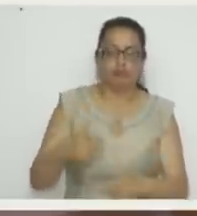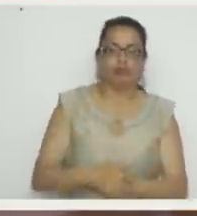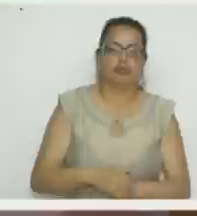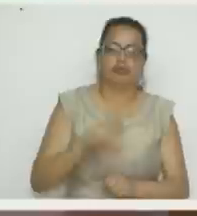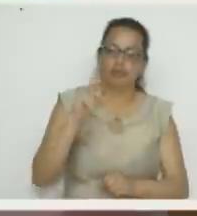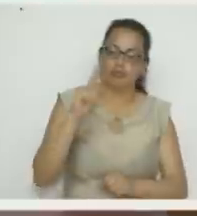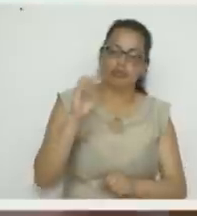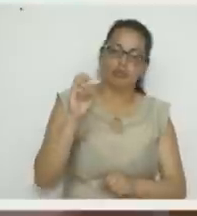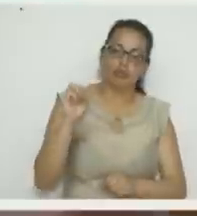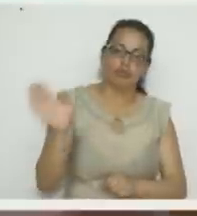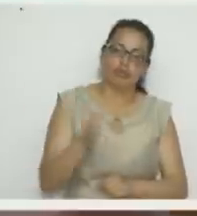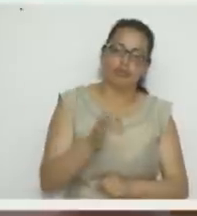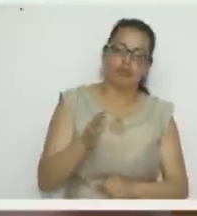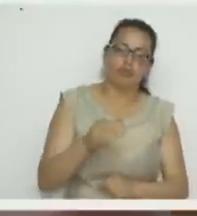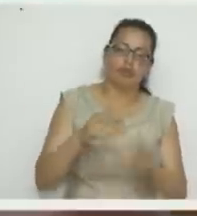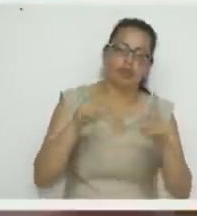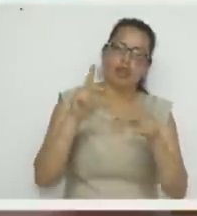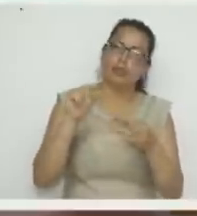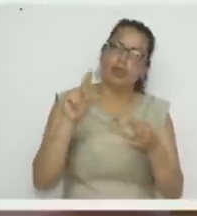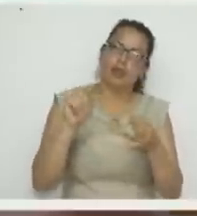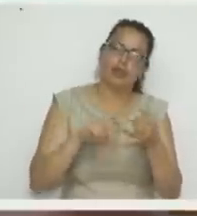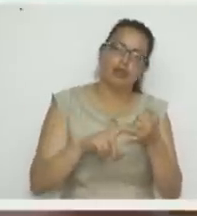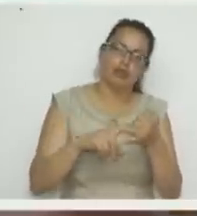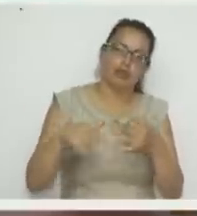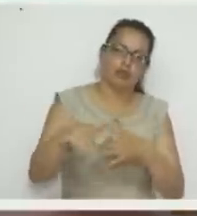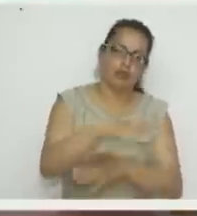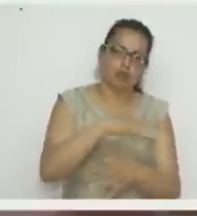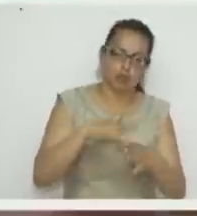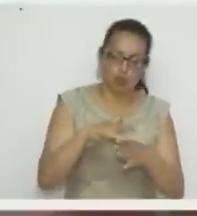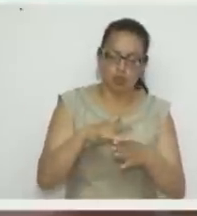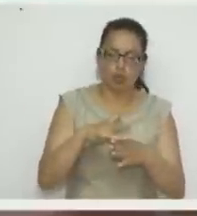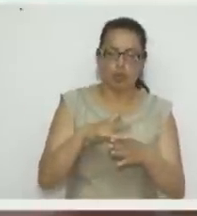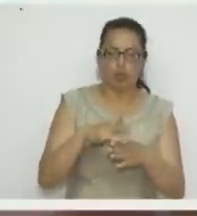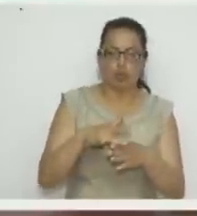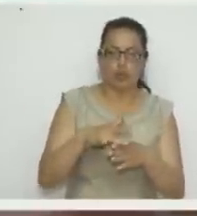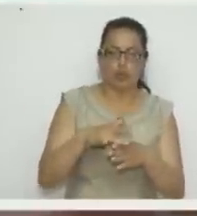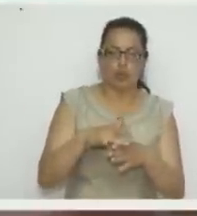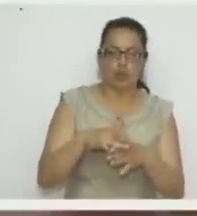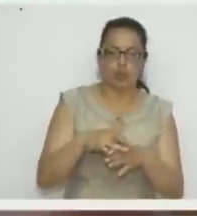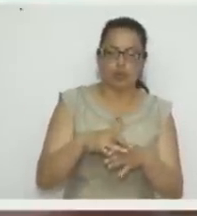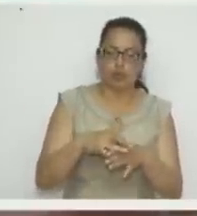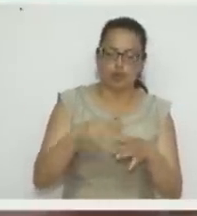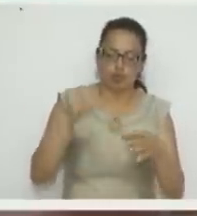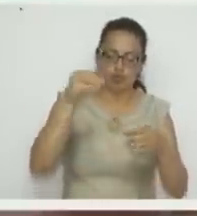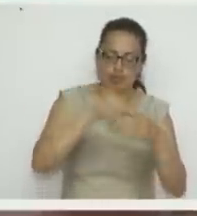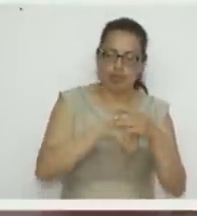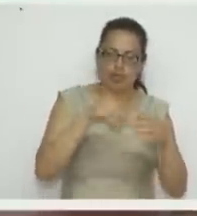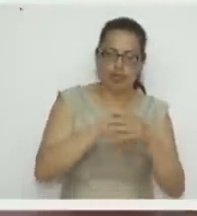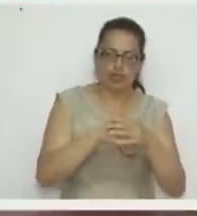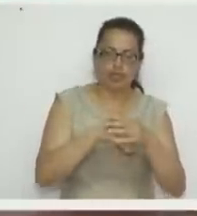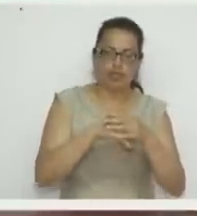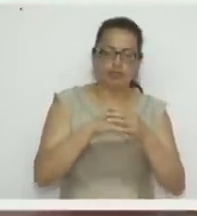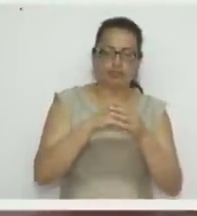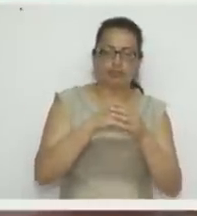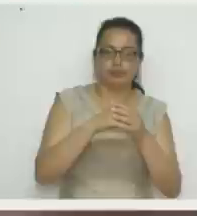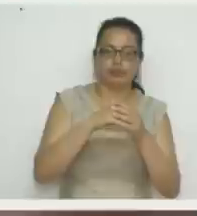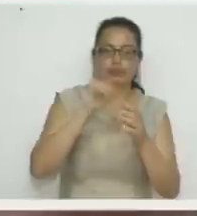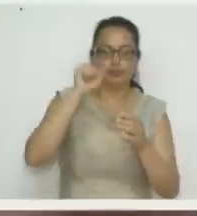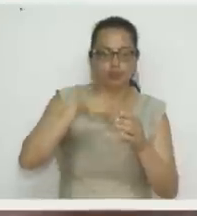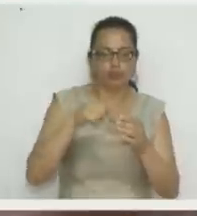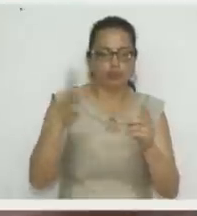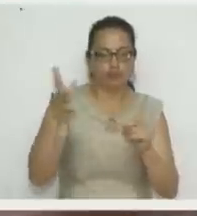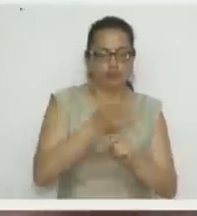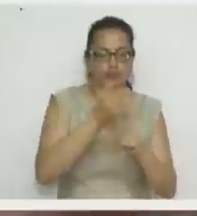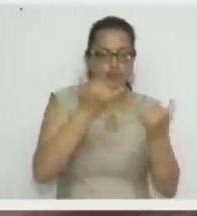foaming. Viene el pegante, viene todo ahí y viene un paquete de termoformas donde viene esta termoforma que ustedes la van a